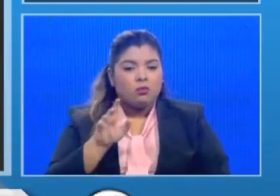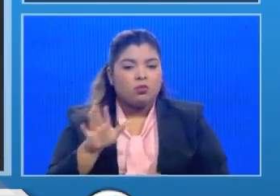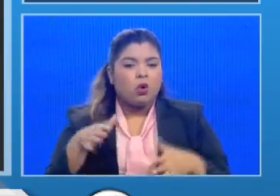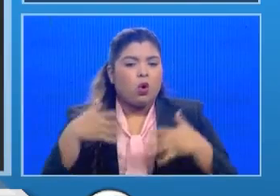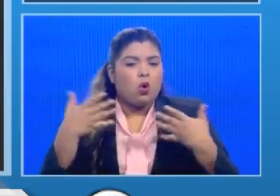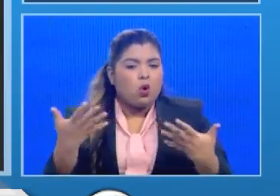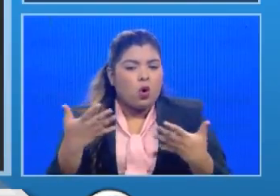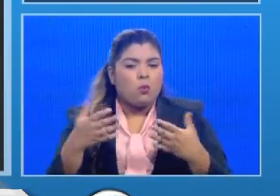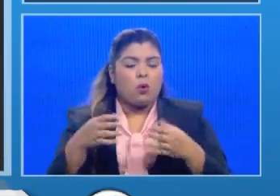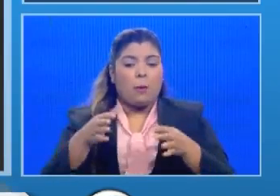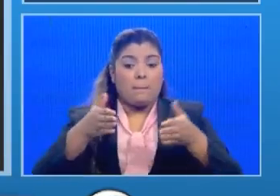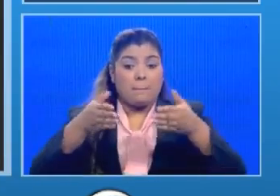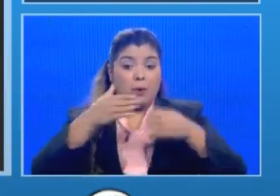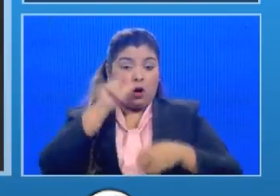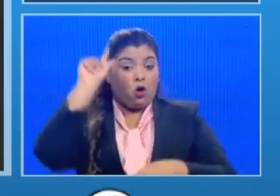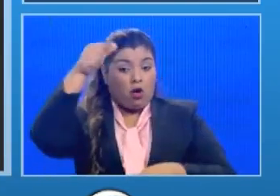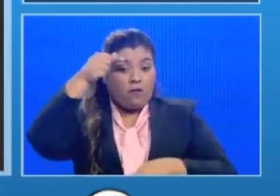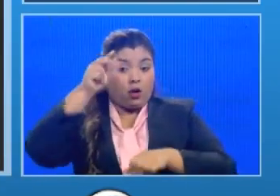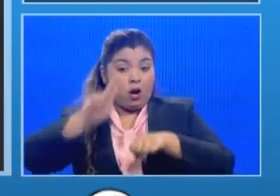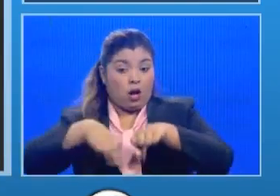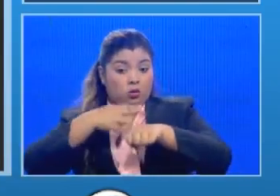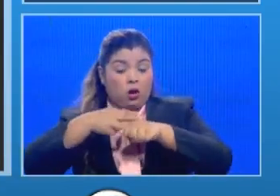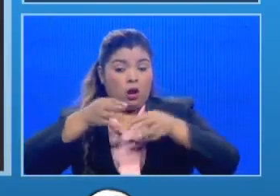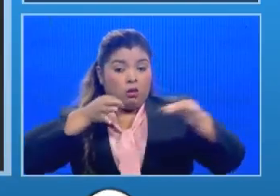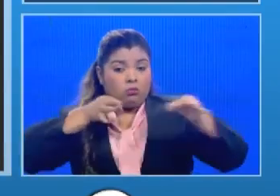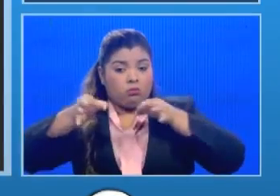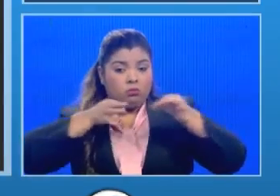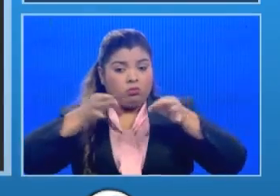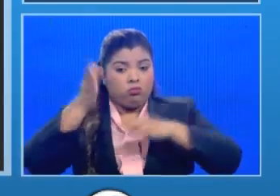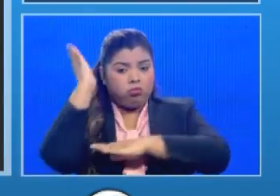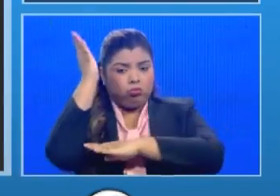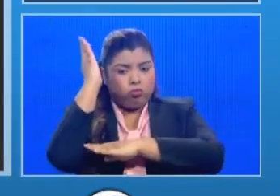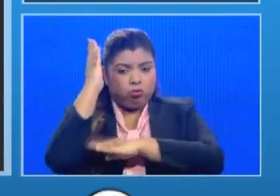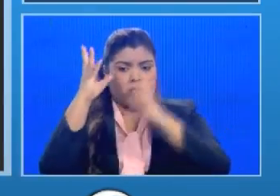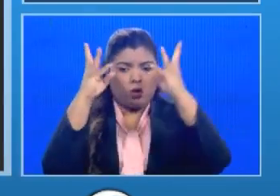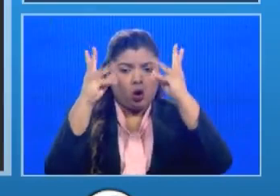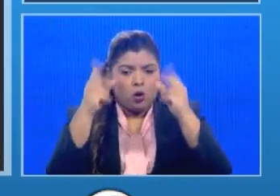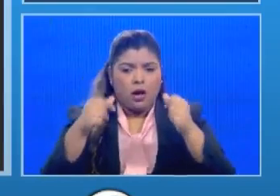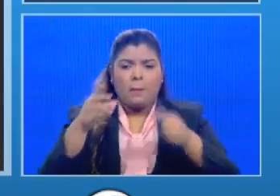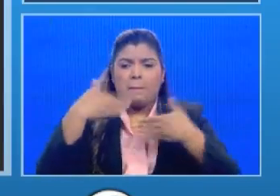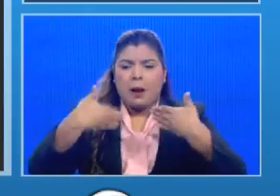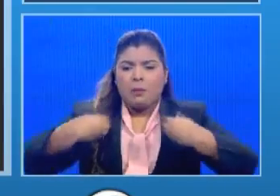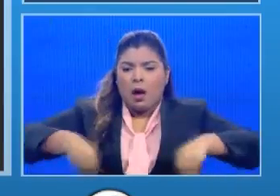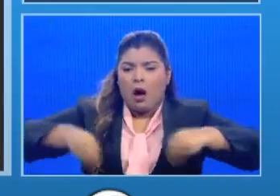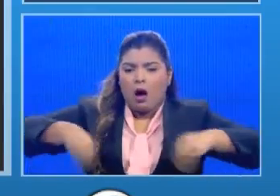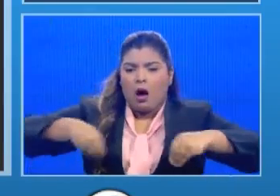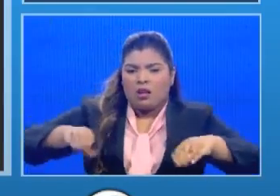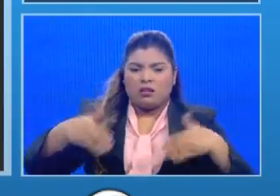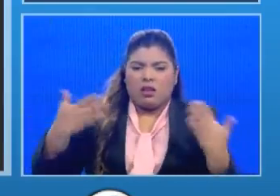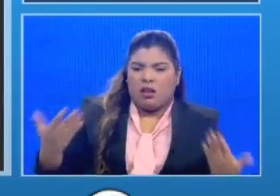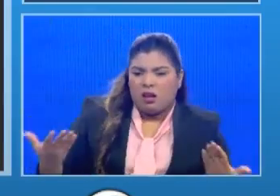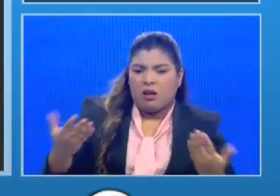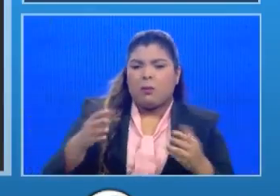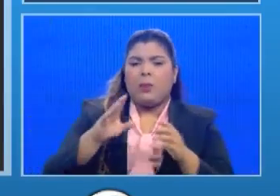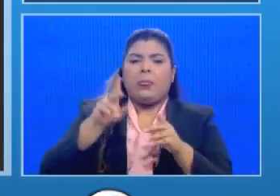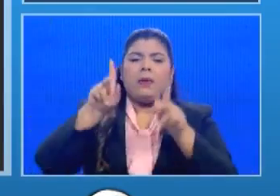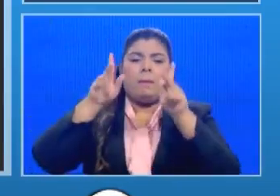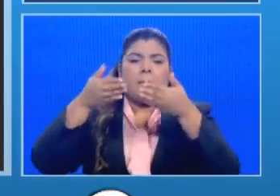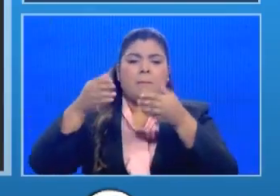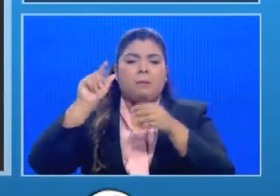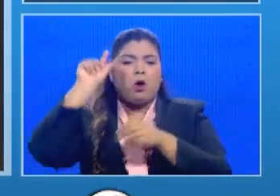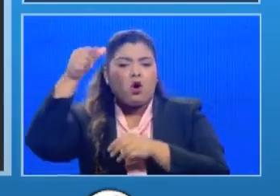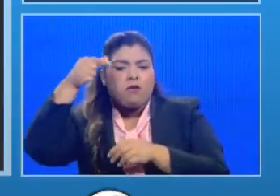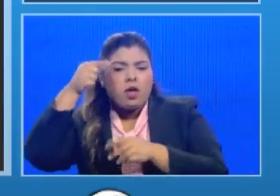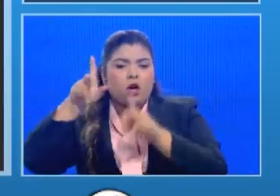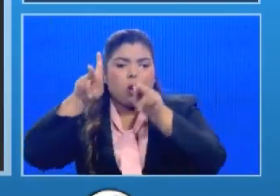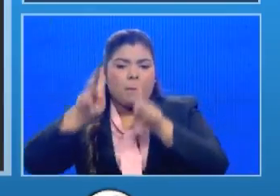cuentas del Fondo Panamá Solidario va a haber algún lugar de acceso público donde las personas puedan entrar y ver cuánto se ha donado en qué se ha gastado a